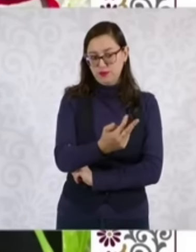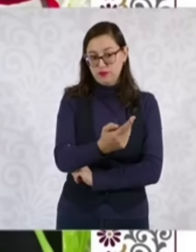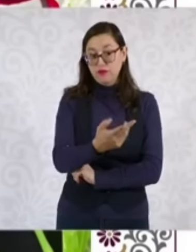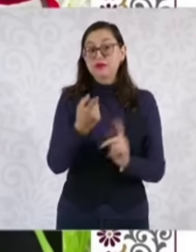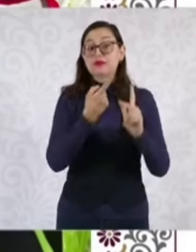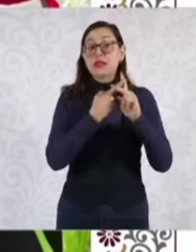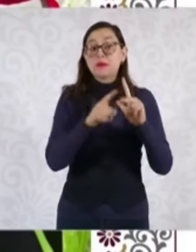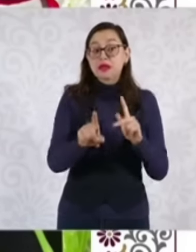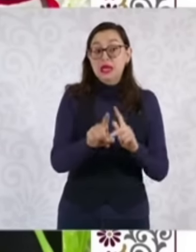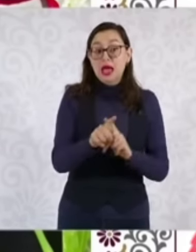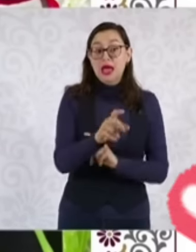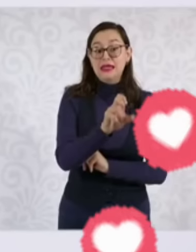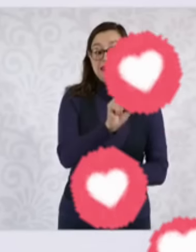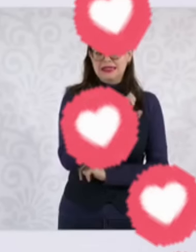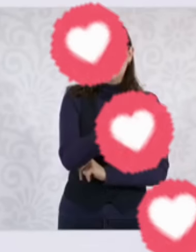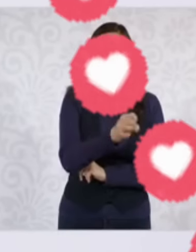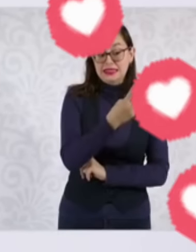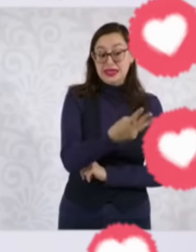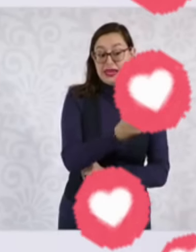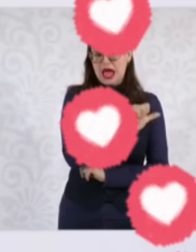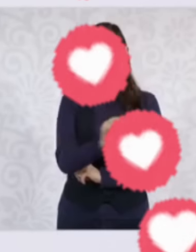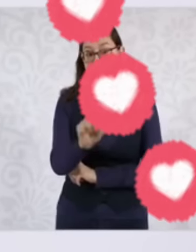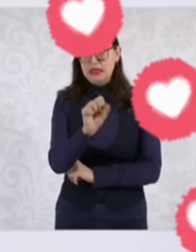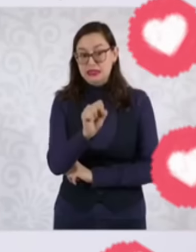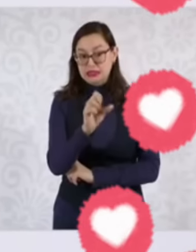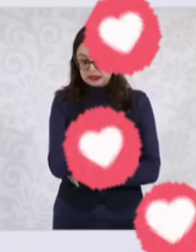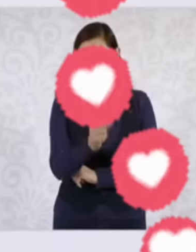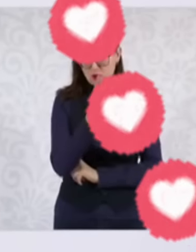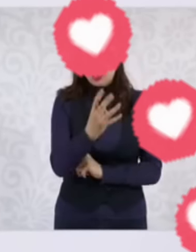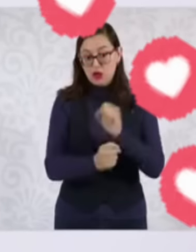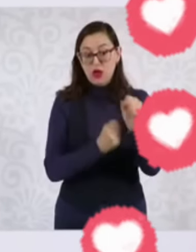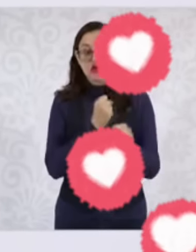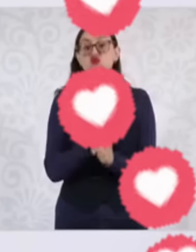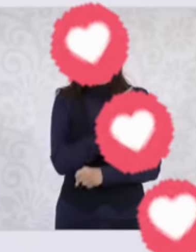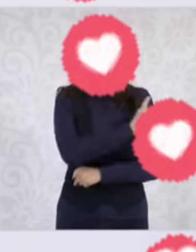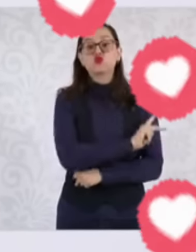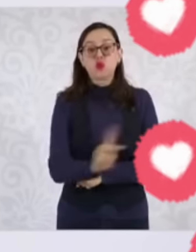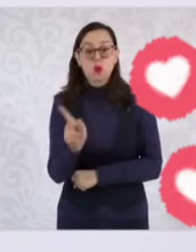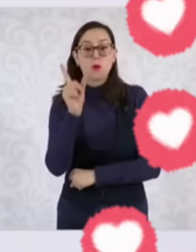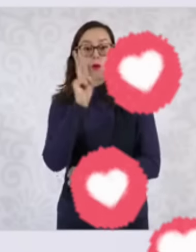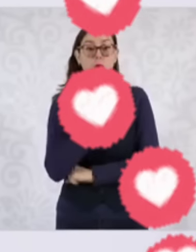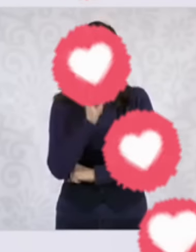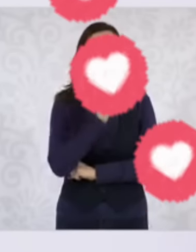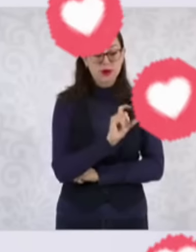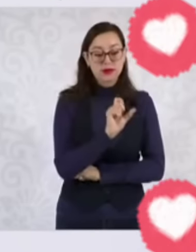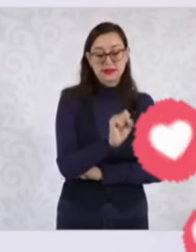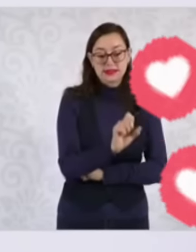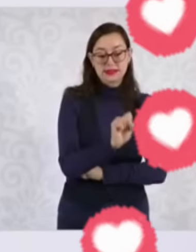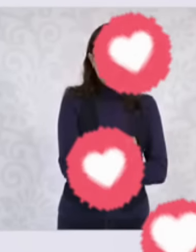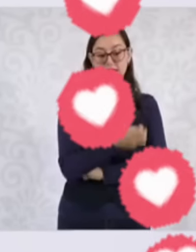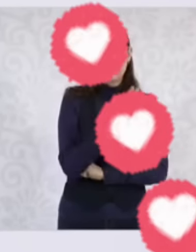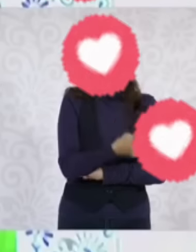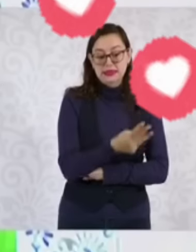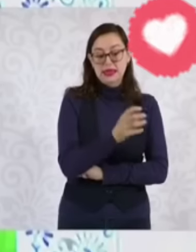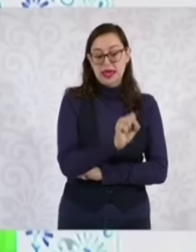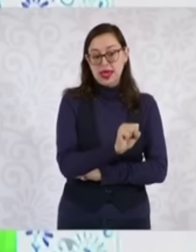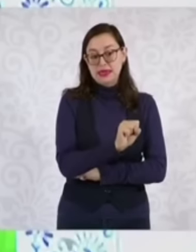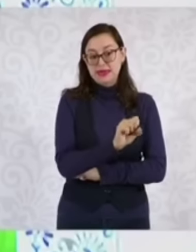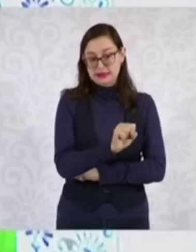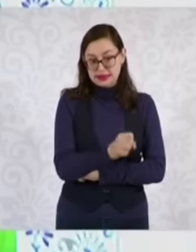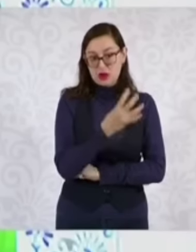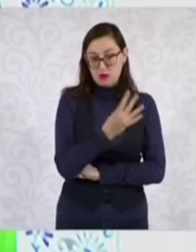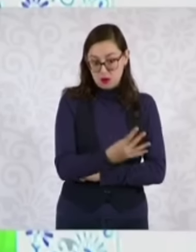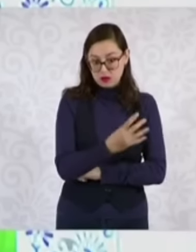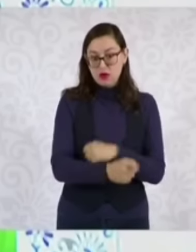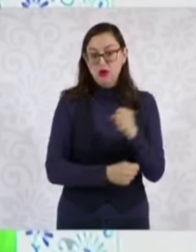y 64 años de manera universal. Es decir, todas las mujeres del país que tengan esta edad